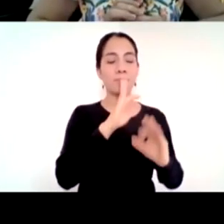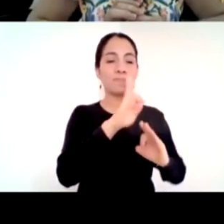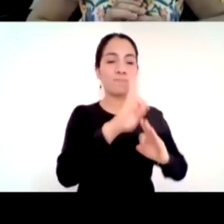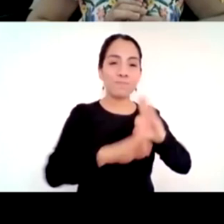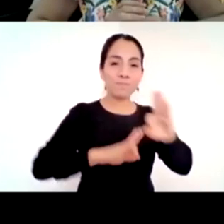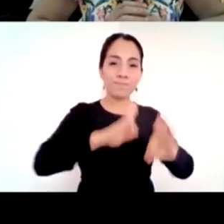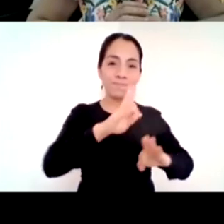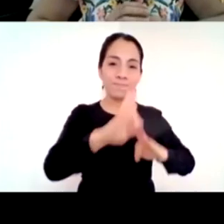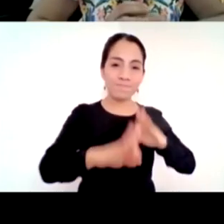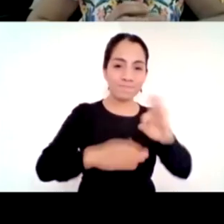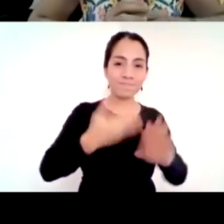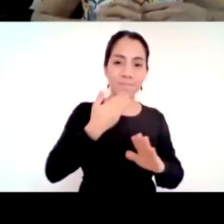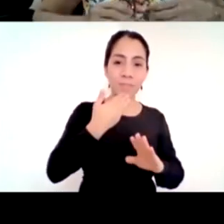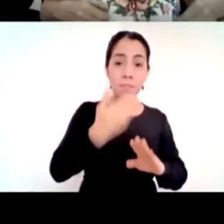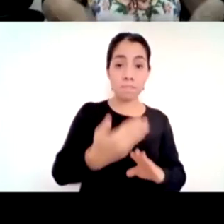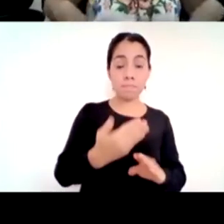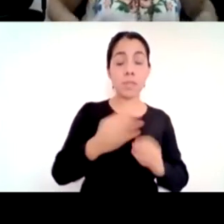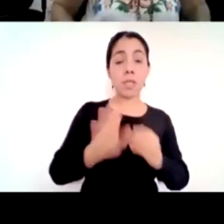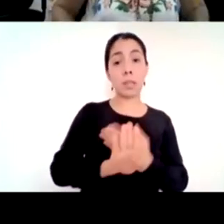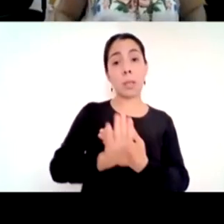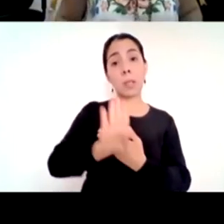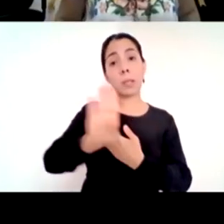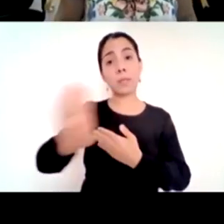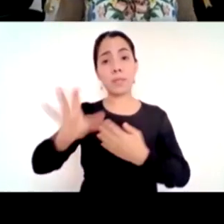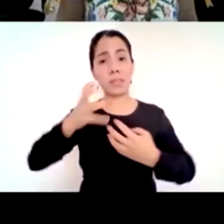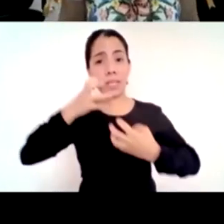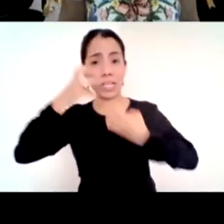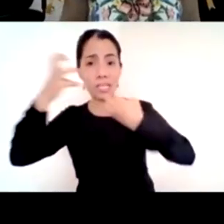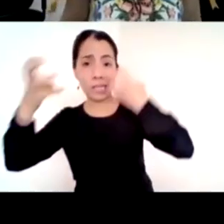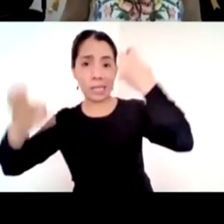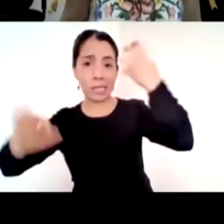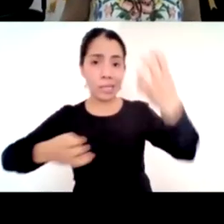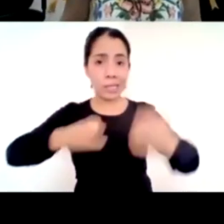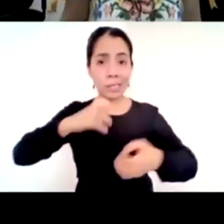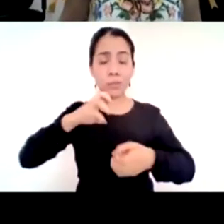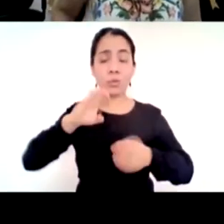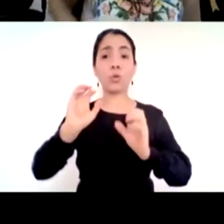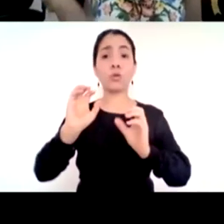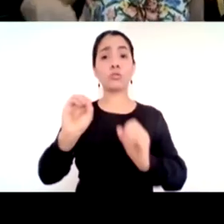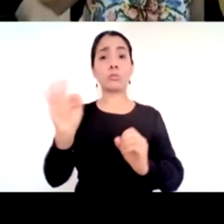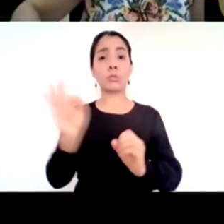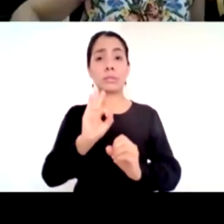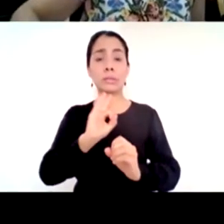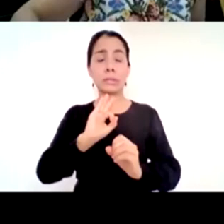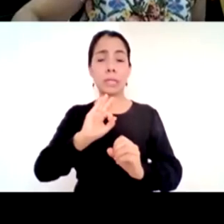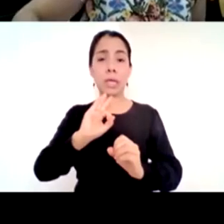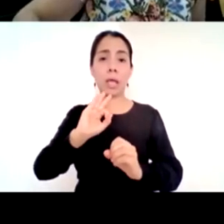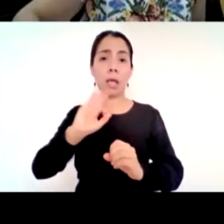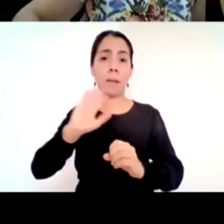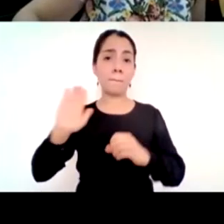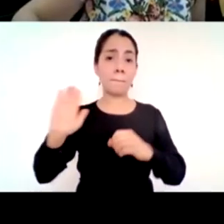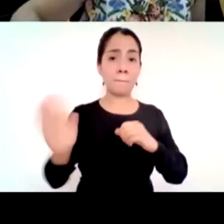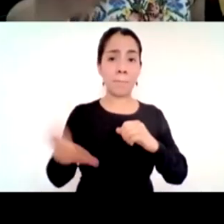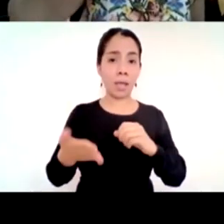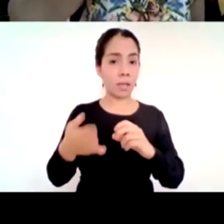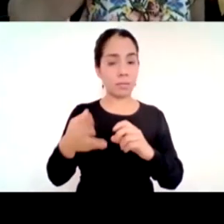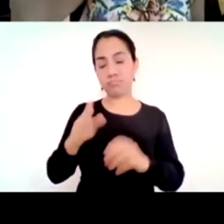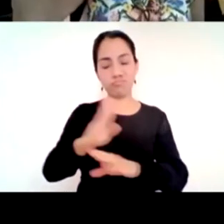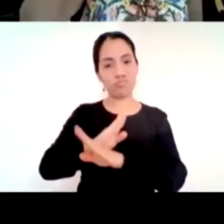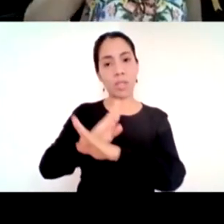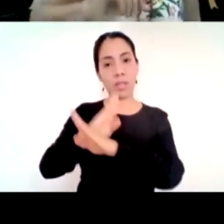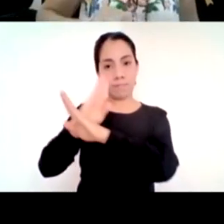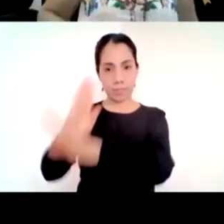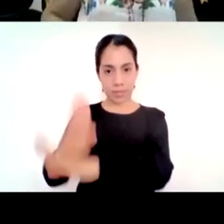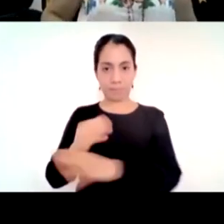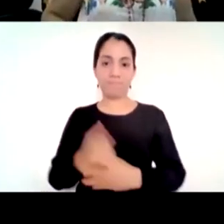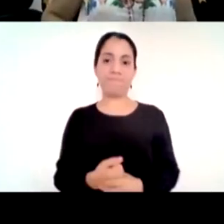malgadas ahí estamos ahora sí cada uno que este que quiera comenzar levante la mano sean Montessori